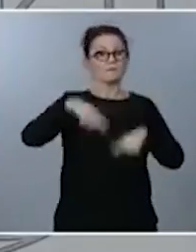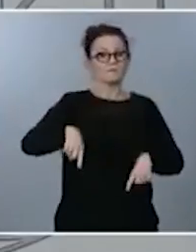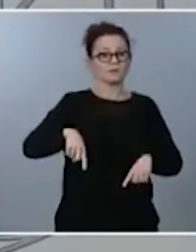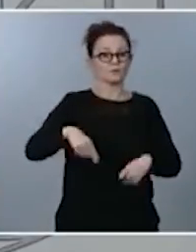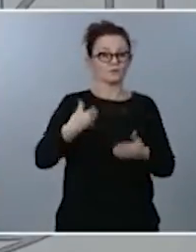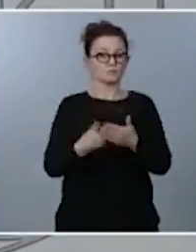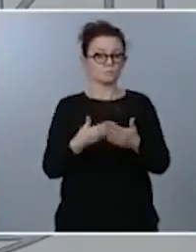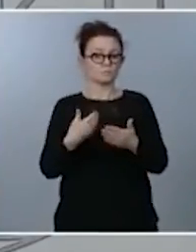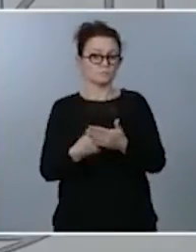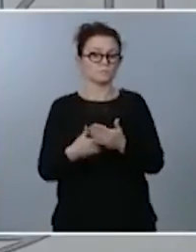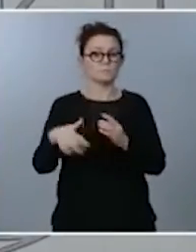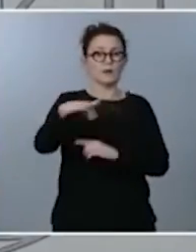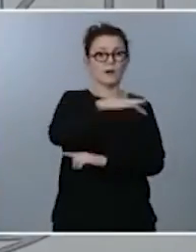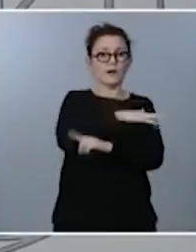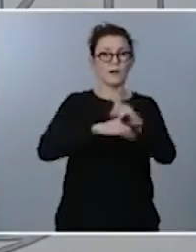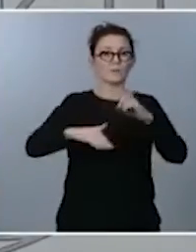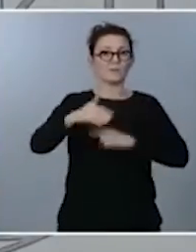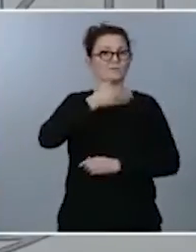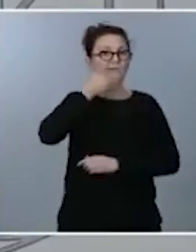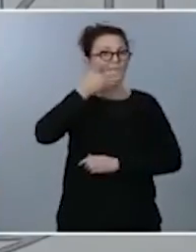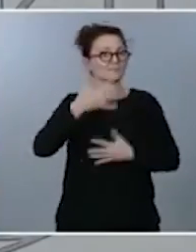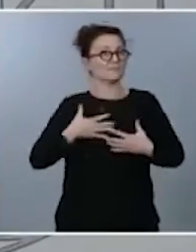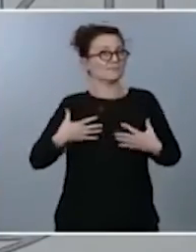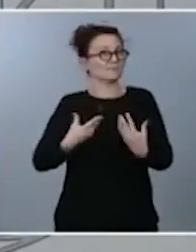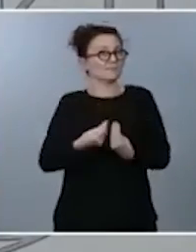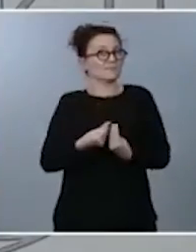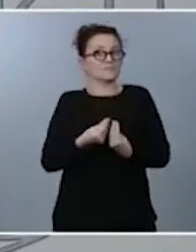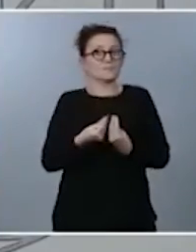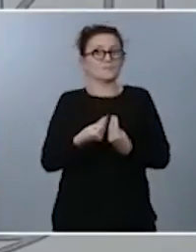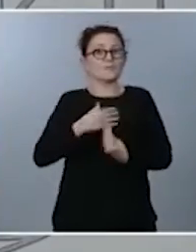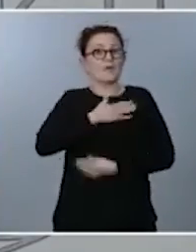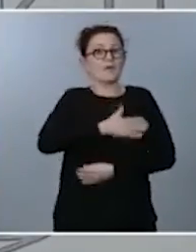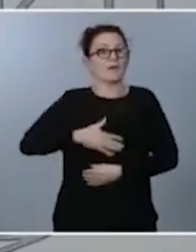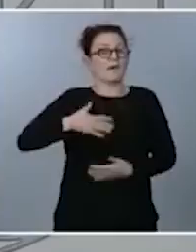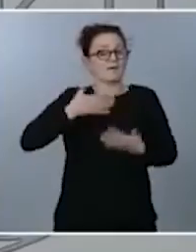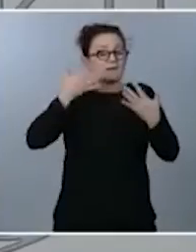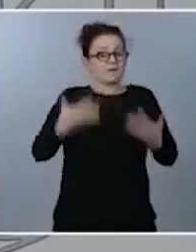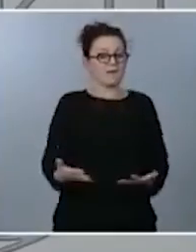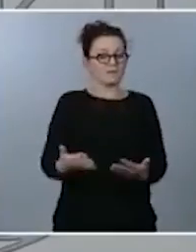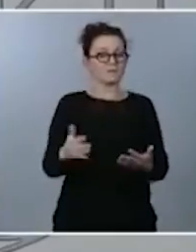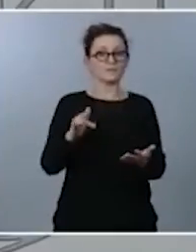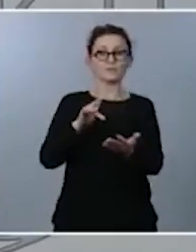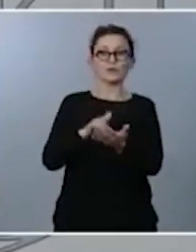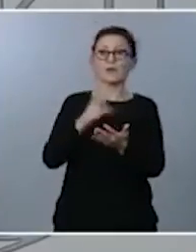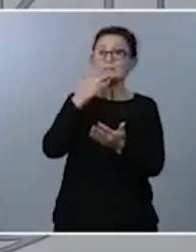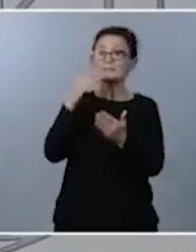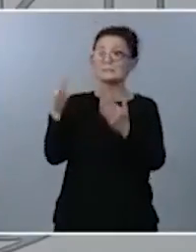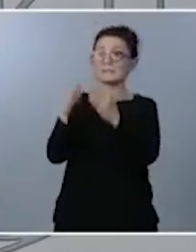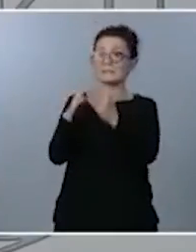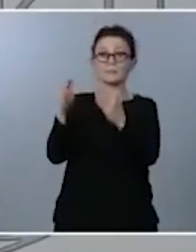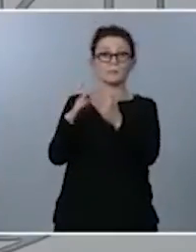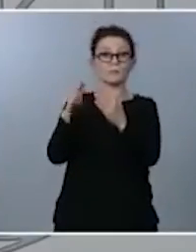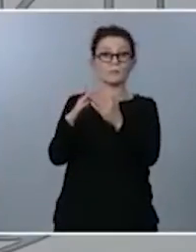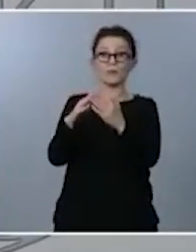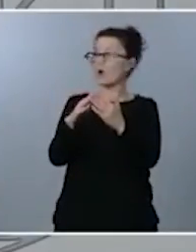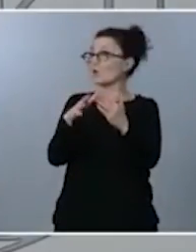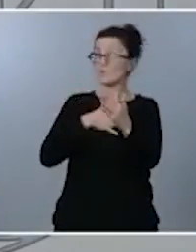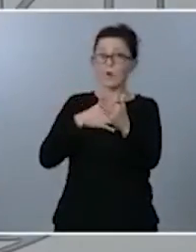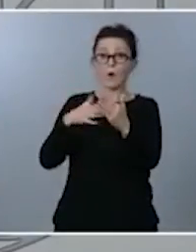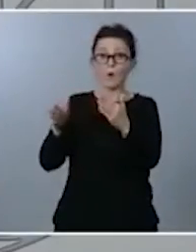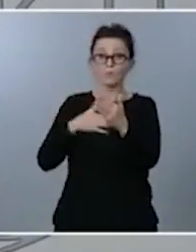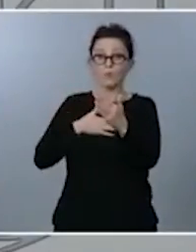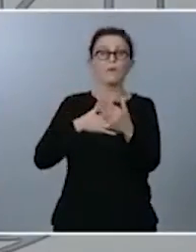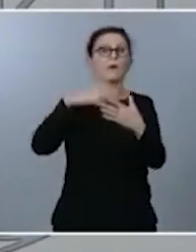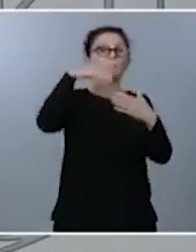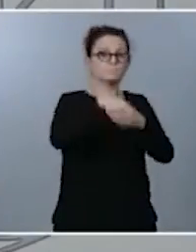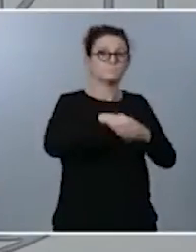cálidos amables agradables los van a acompañar cuando su domicilio no aporta esa posibilidad y en su domicilio